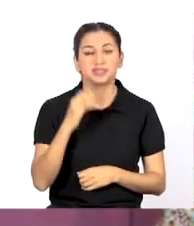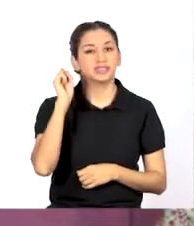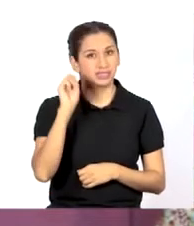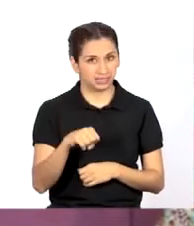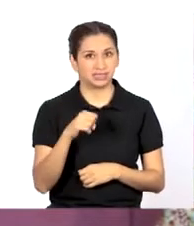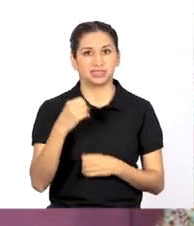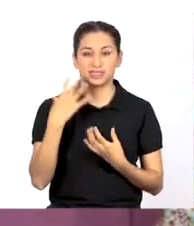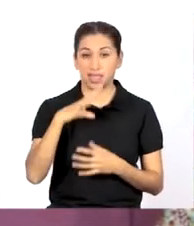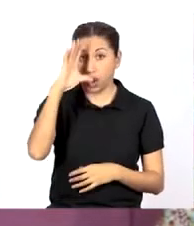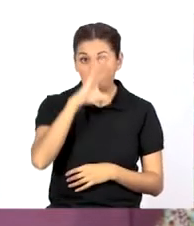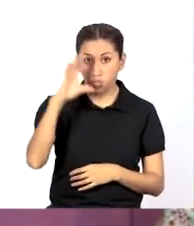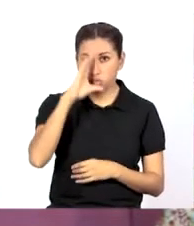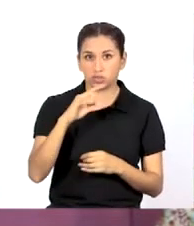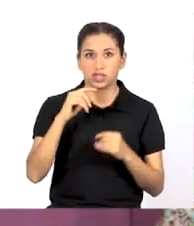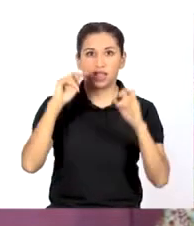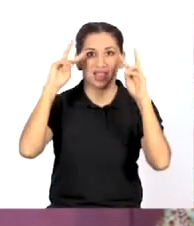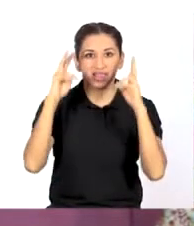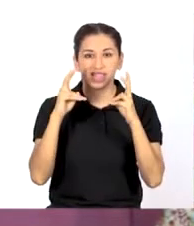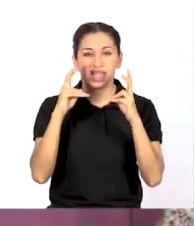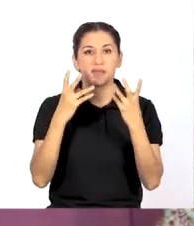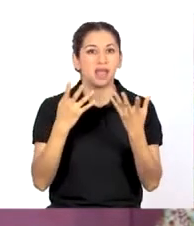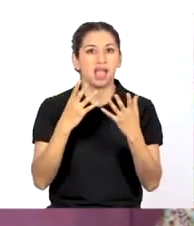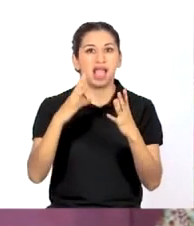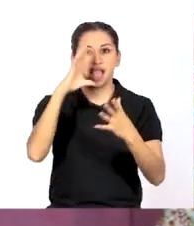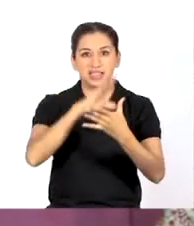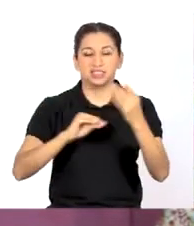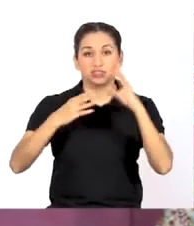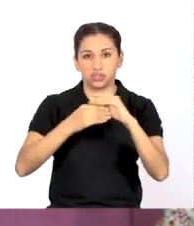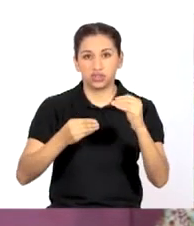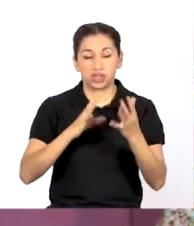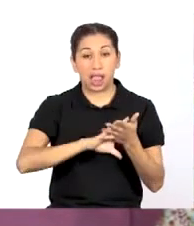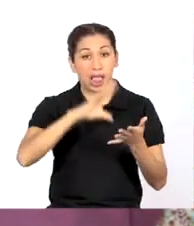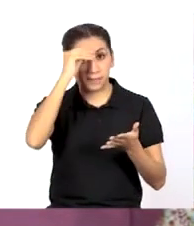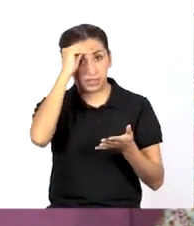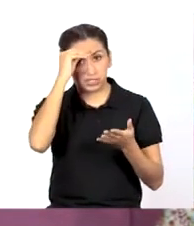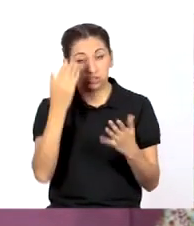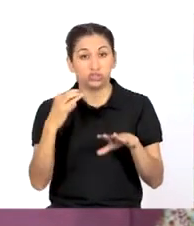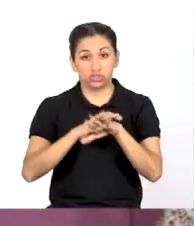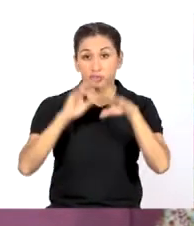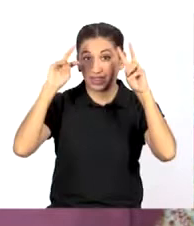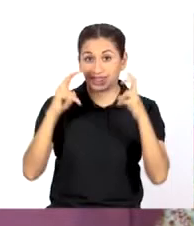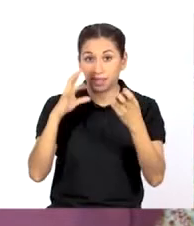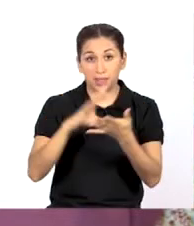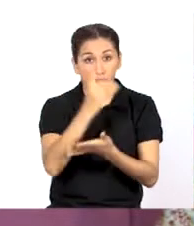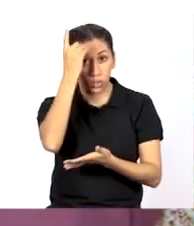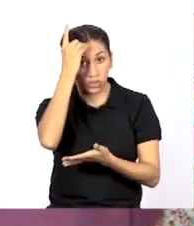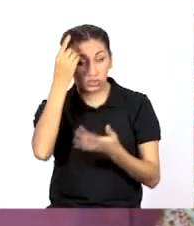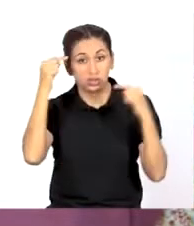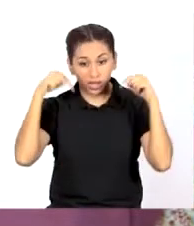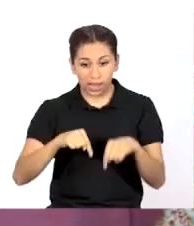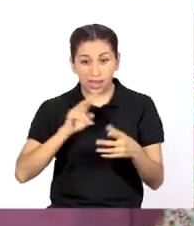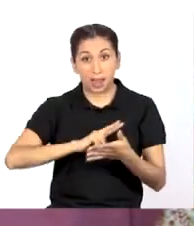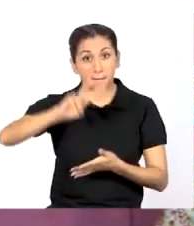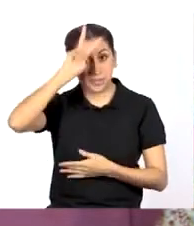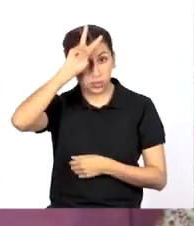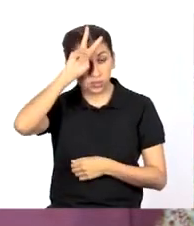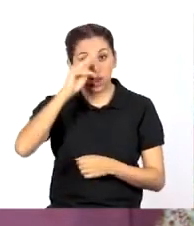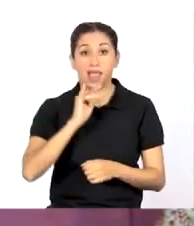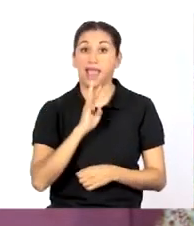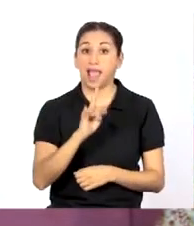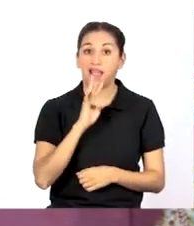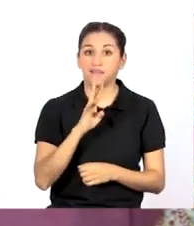Hemos recurrido a fuentes históricas, aprendido sobre la educación en nuestro país,